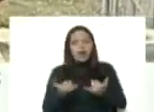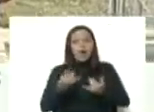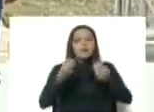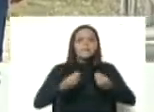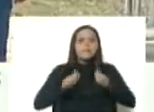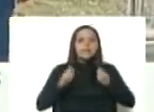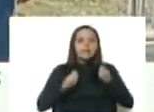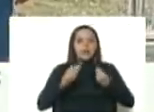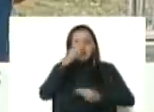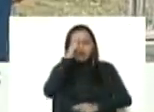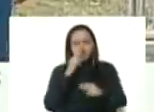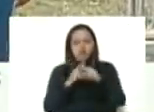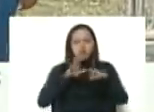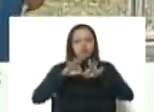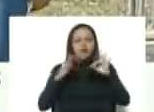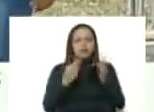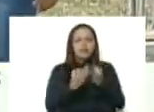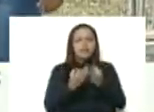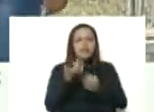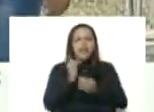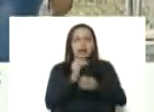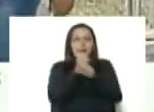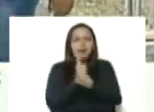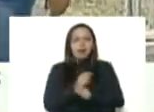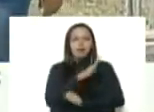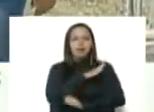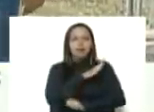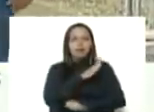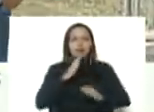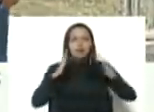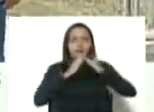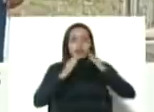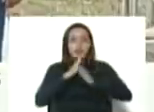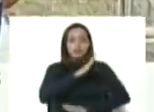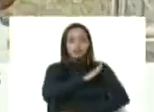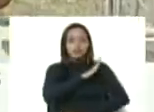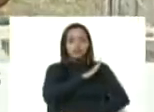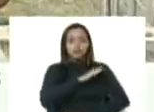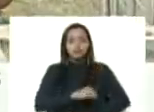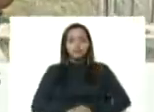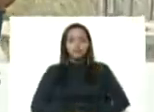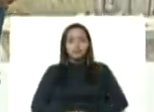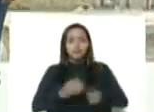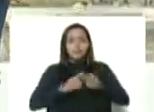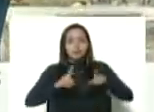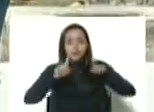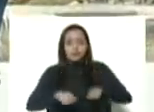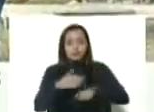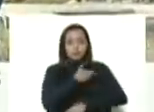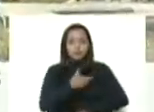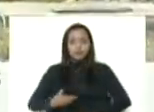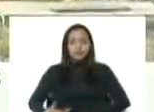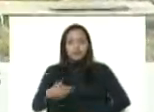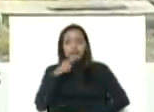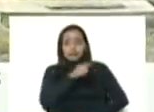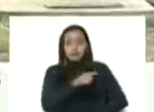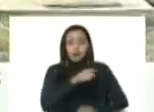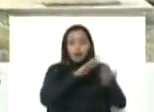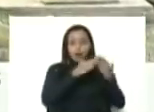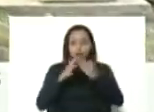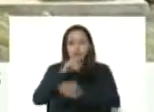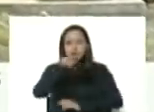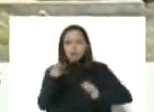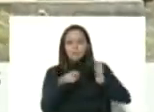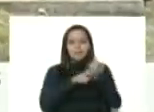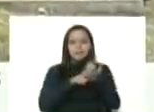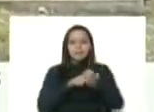familias que realmente están aspirando a tener trecho propio. Pero no solamente eso, presidente, este es un urbanismo completo.